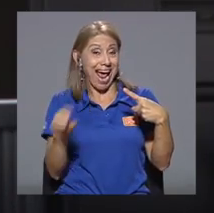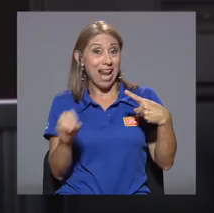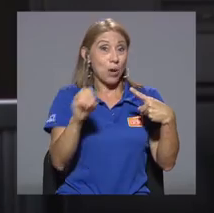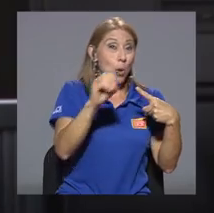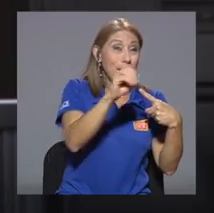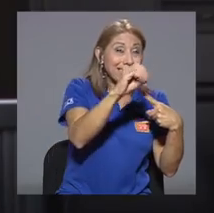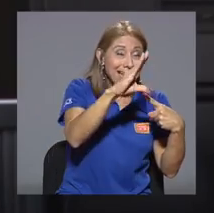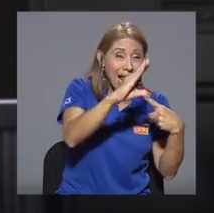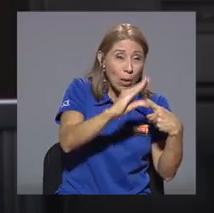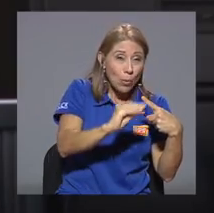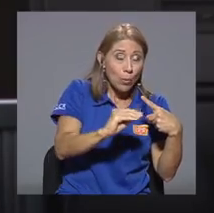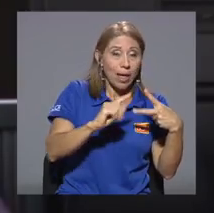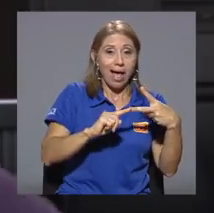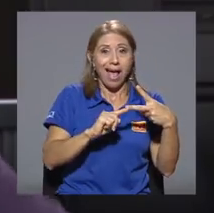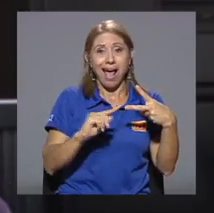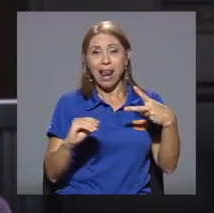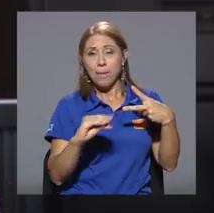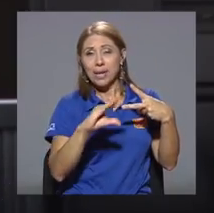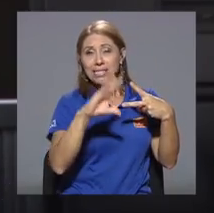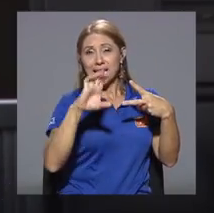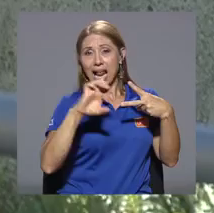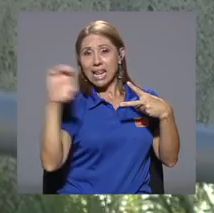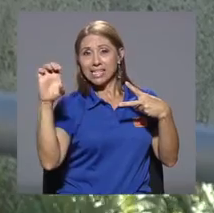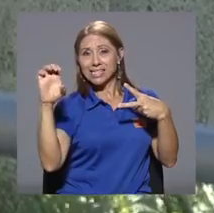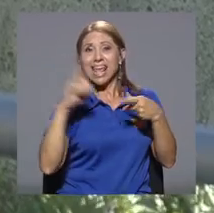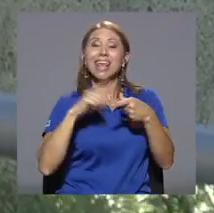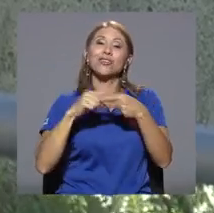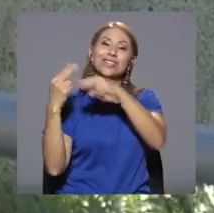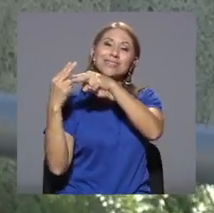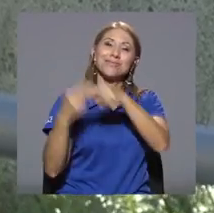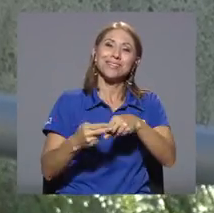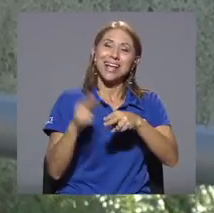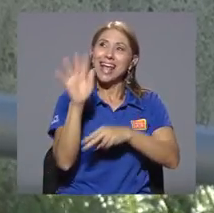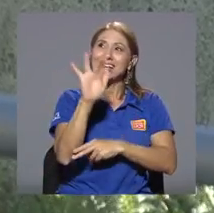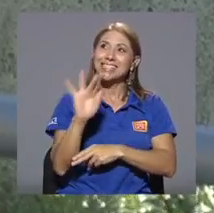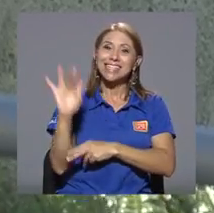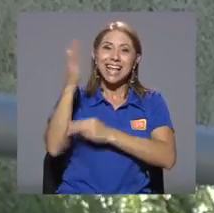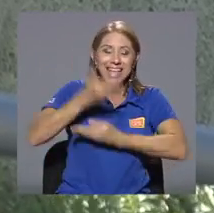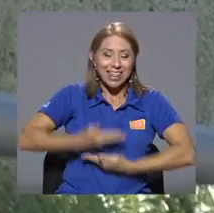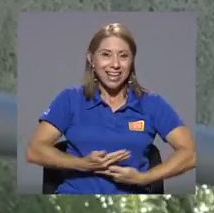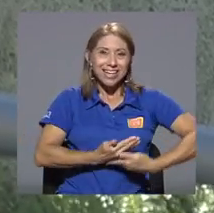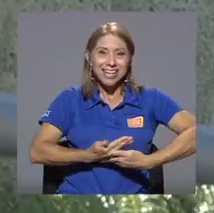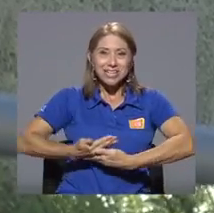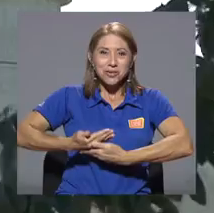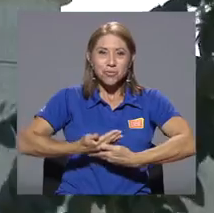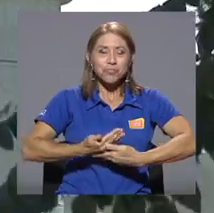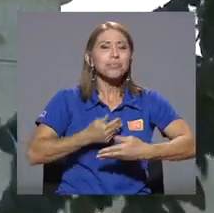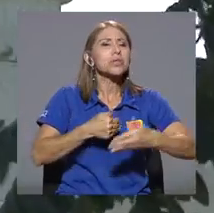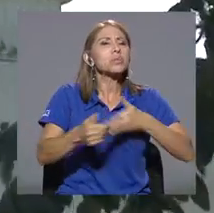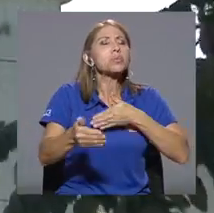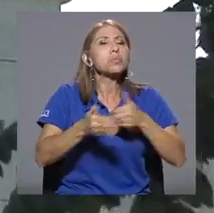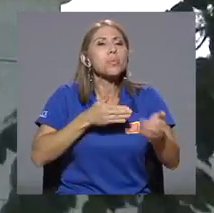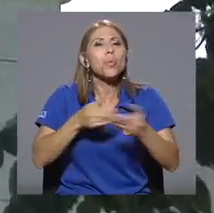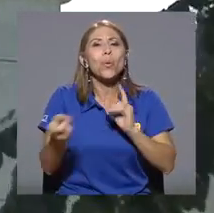se vea al amanecer al este. Entonces la gente le dirá la estrella del niño. Sea cual fuere la explicación religiosa